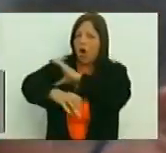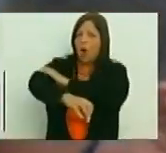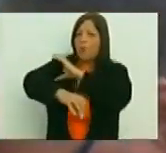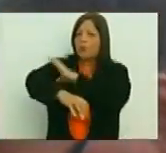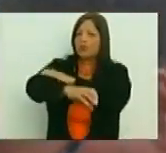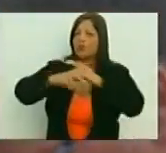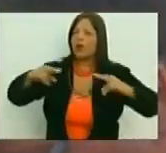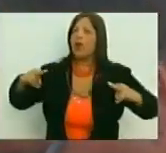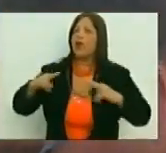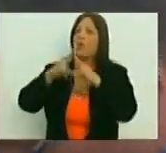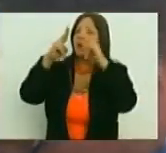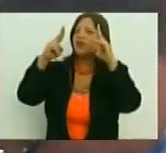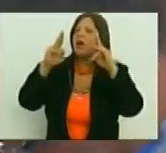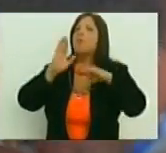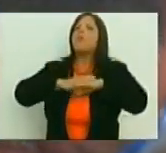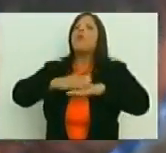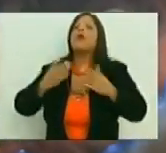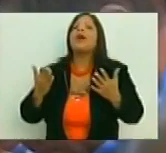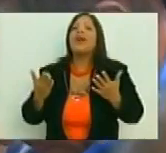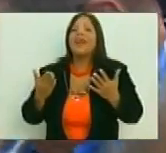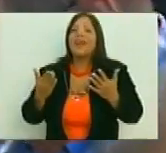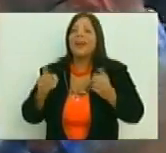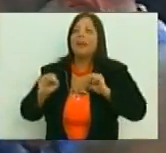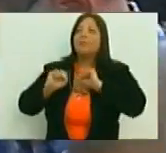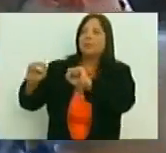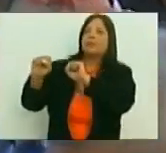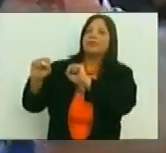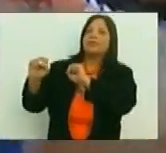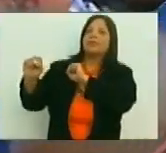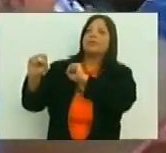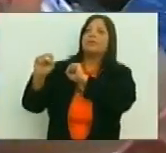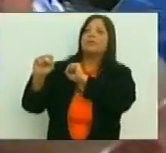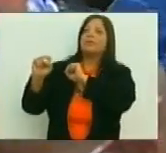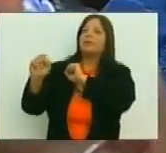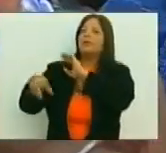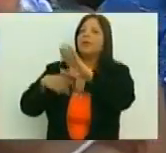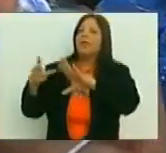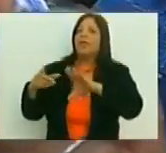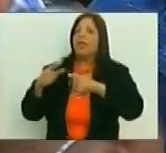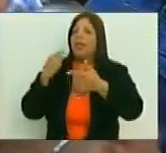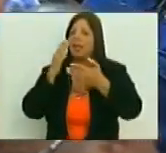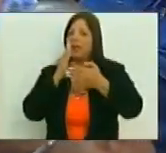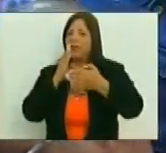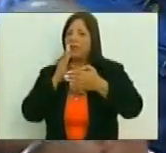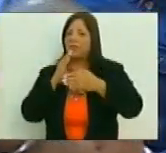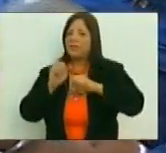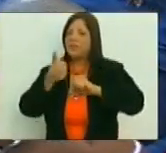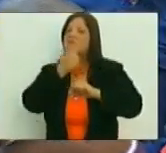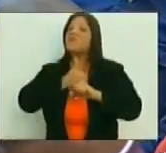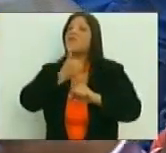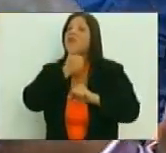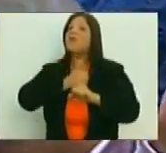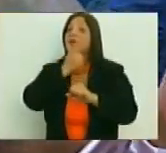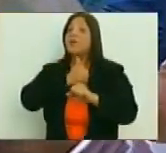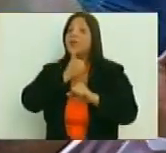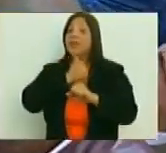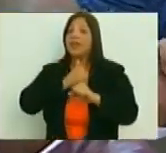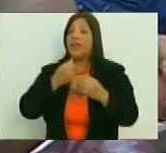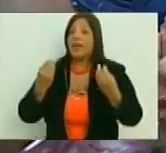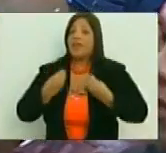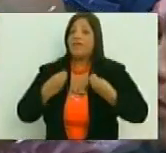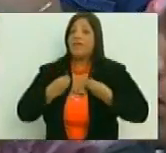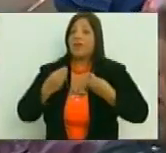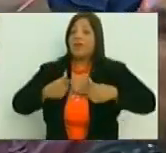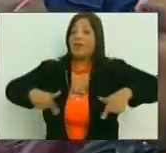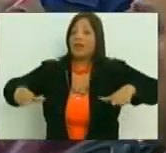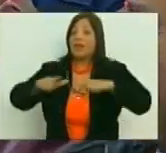encontrado quizás no hubiesen presentado una obstinada resistencia los habitantes de